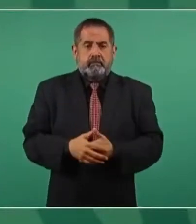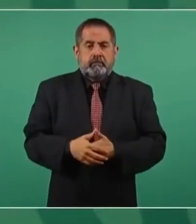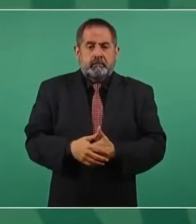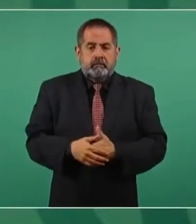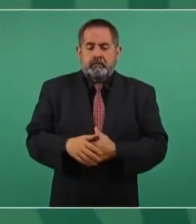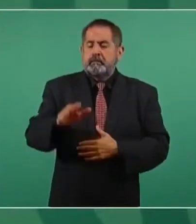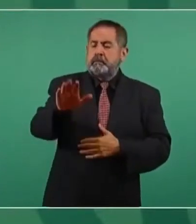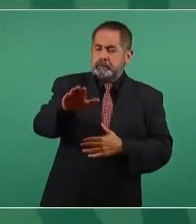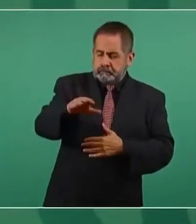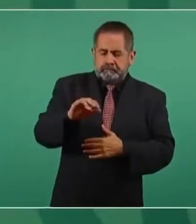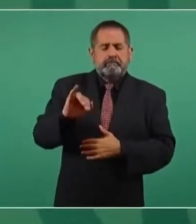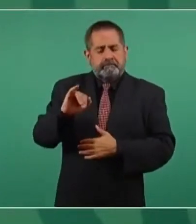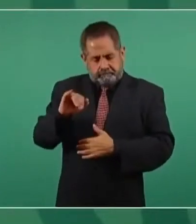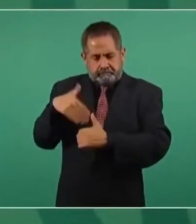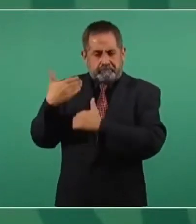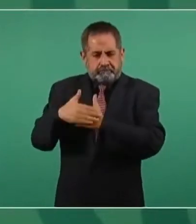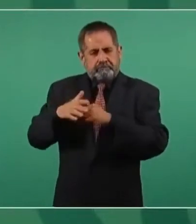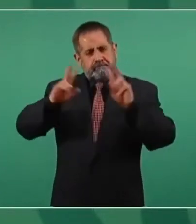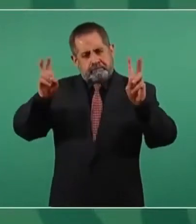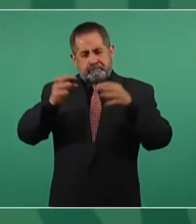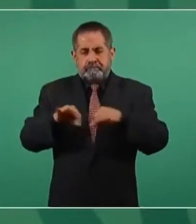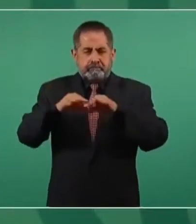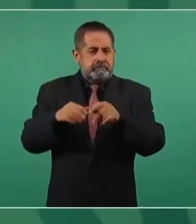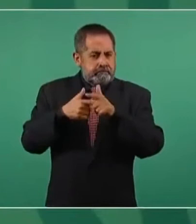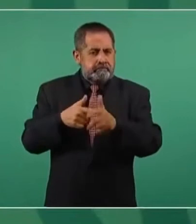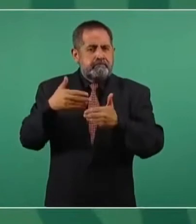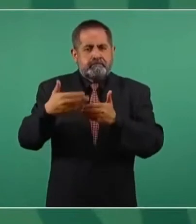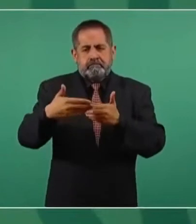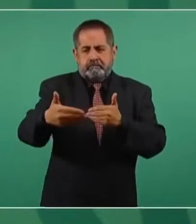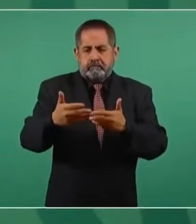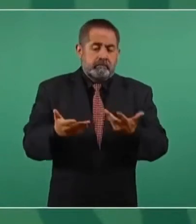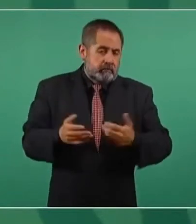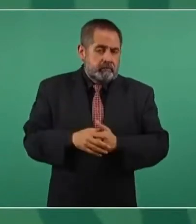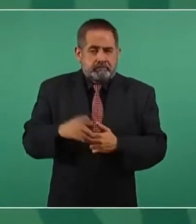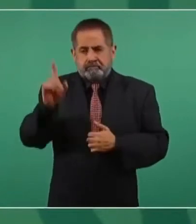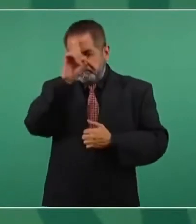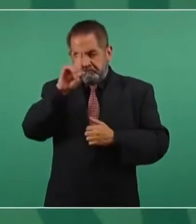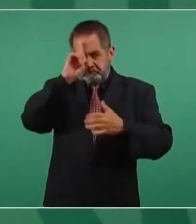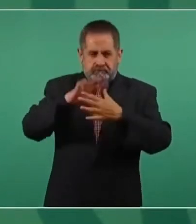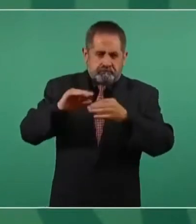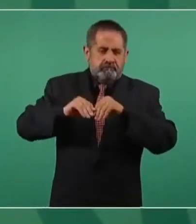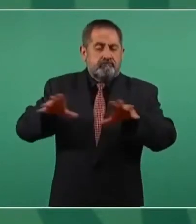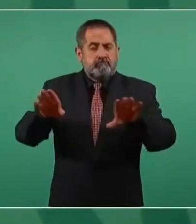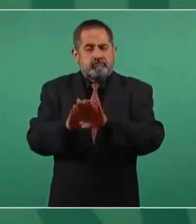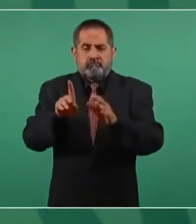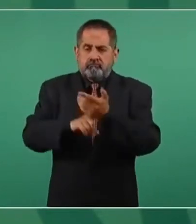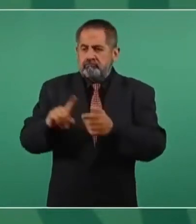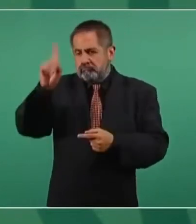con esos temas que son importantísimos el que se oriente sobre